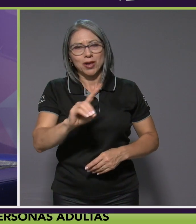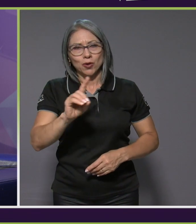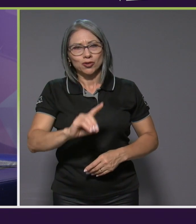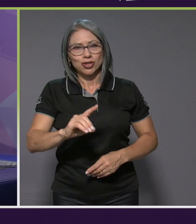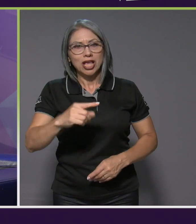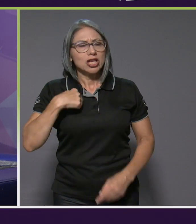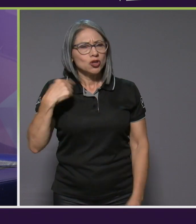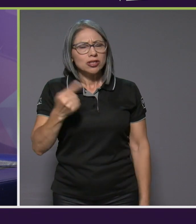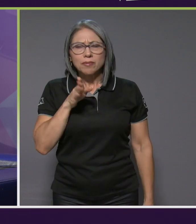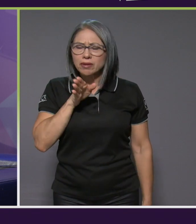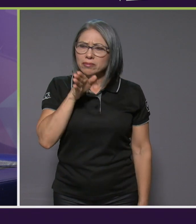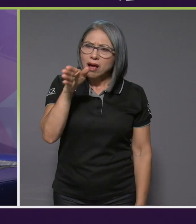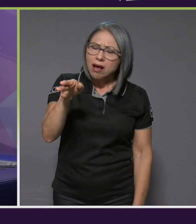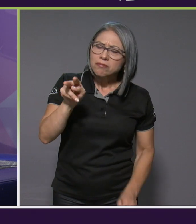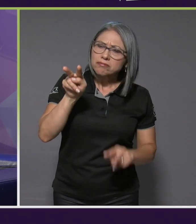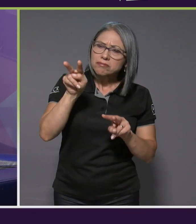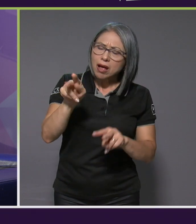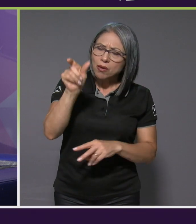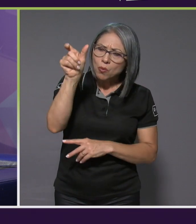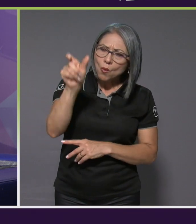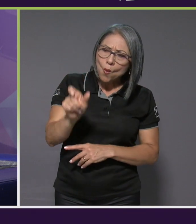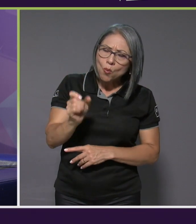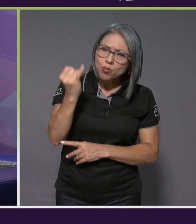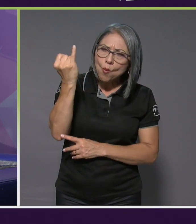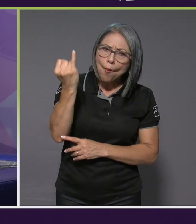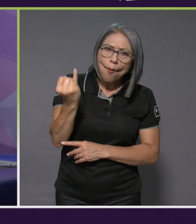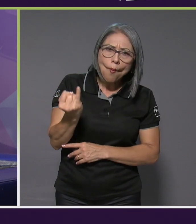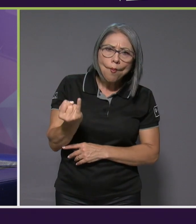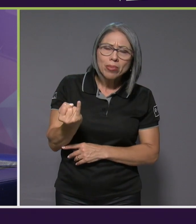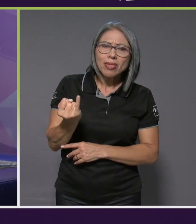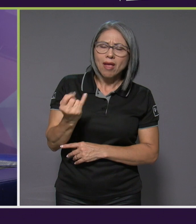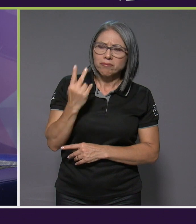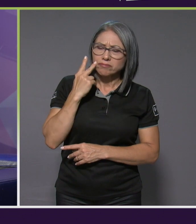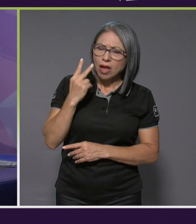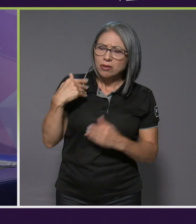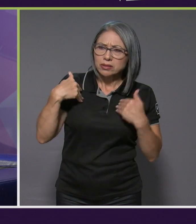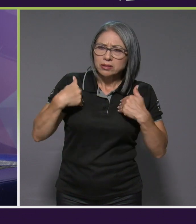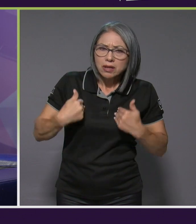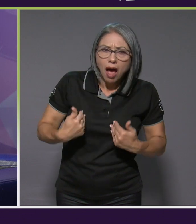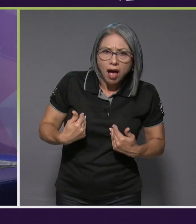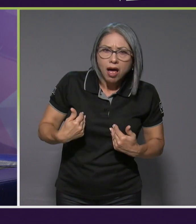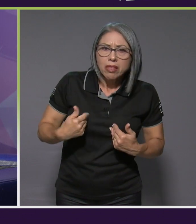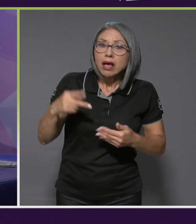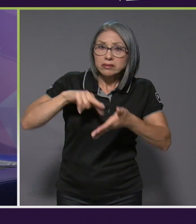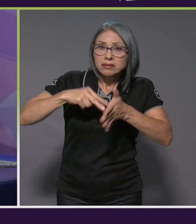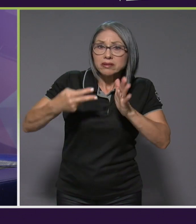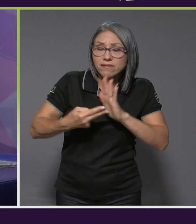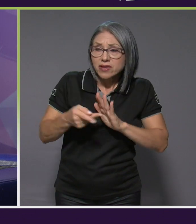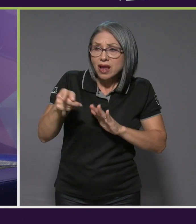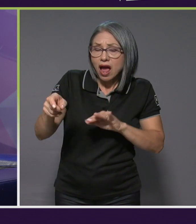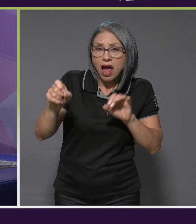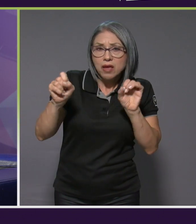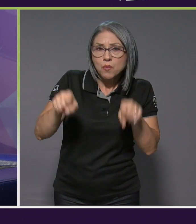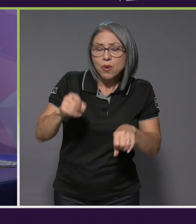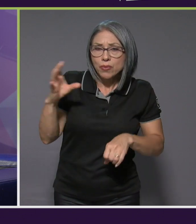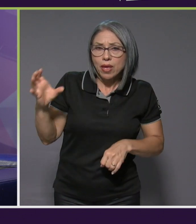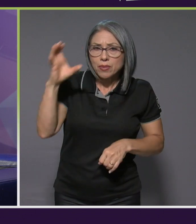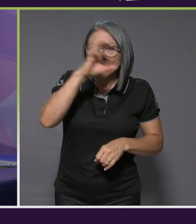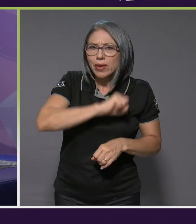que estoy yendo, estoy viendo que la veo más delgada, ¿verdad?, o la noto como más cansada, entonces son señales que ahí me pueden estar diciendo que,